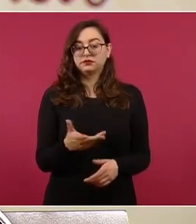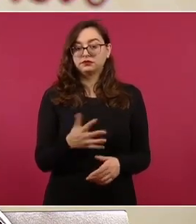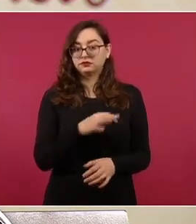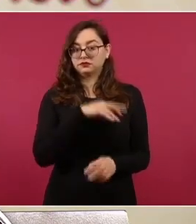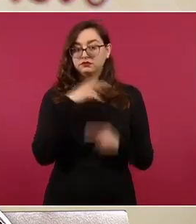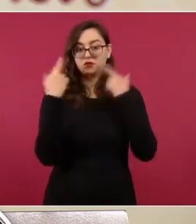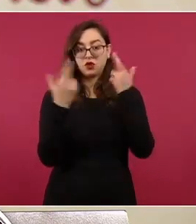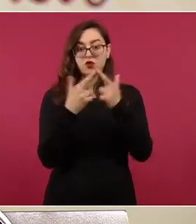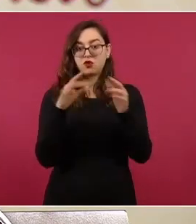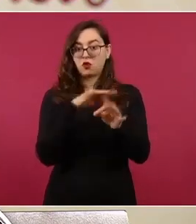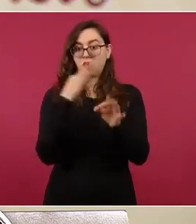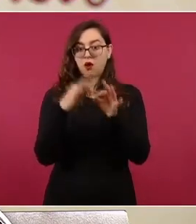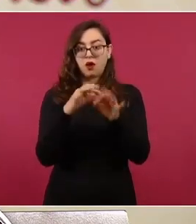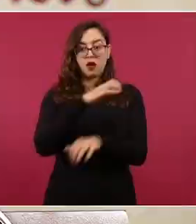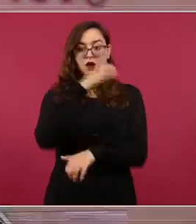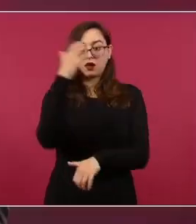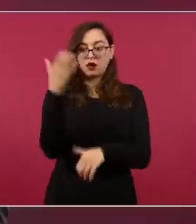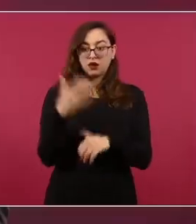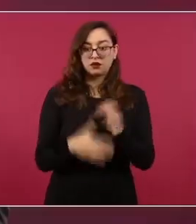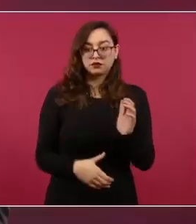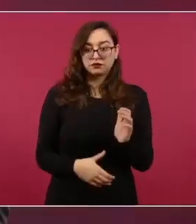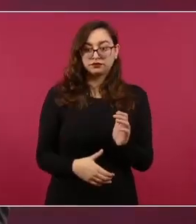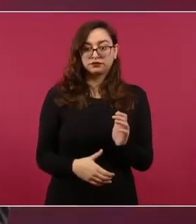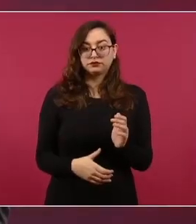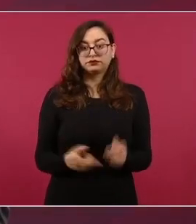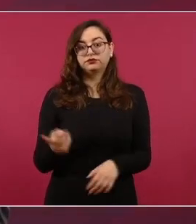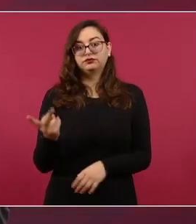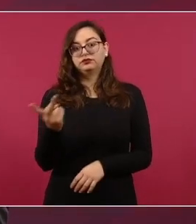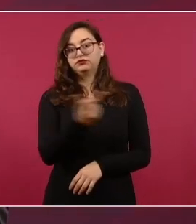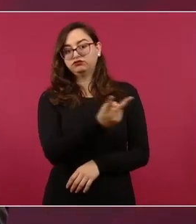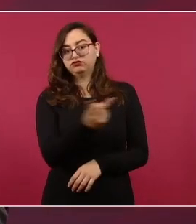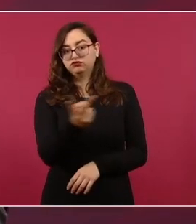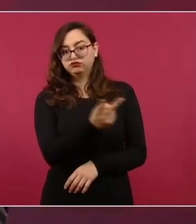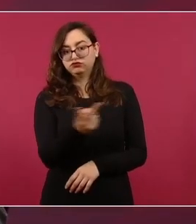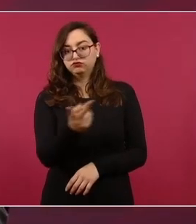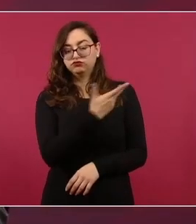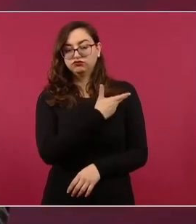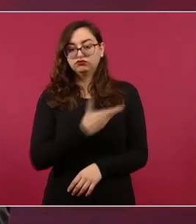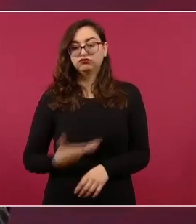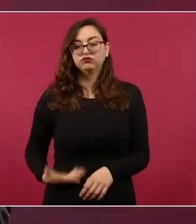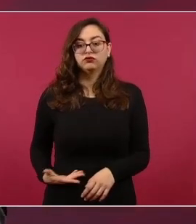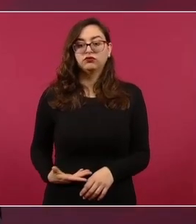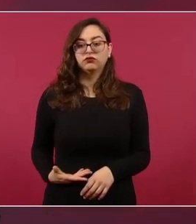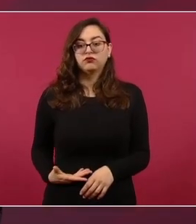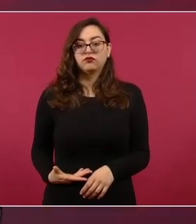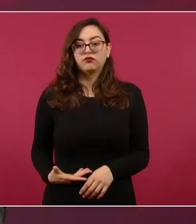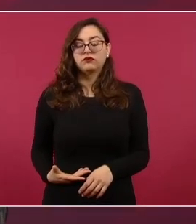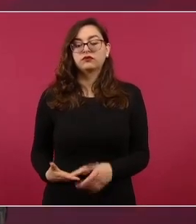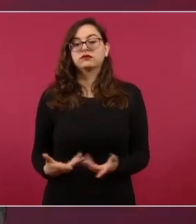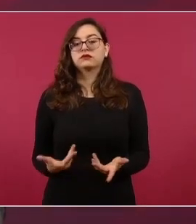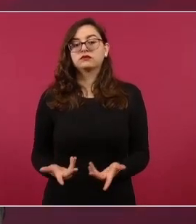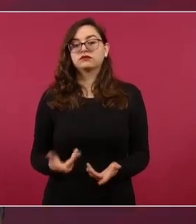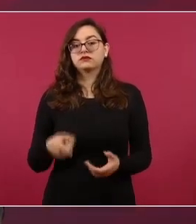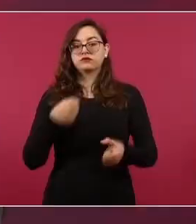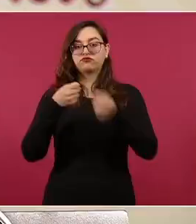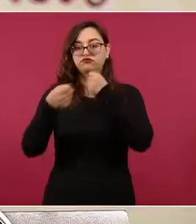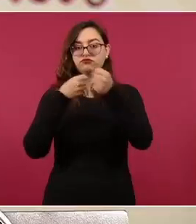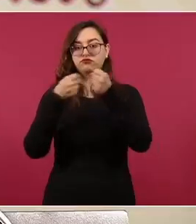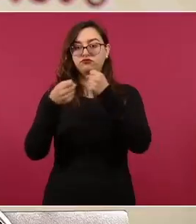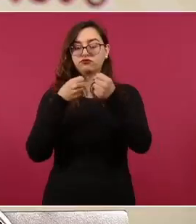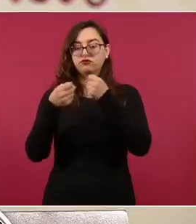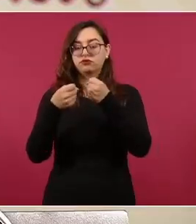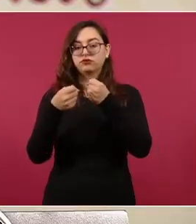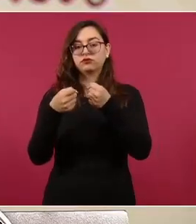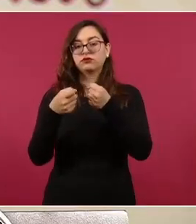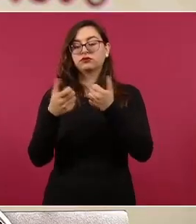una participación de ambos mandatarios con la prensa de ambos países